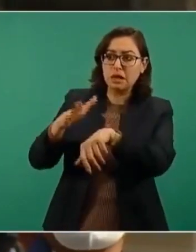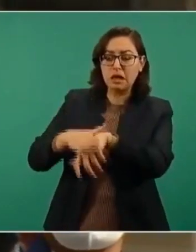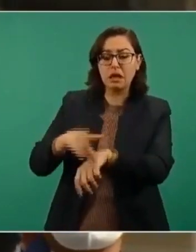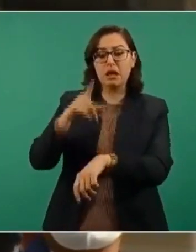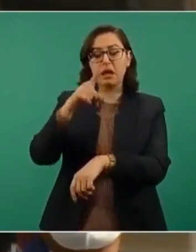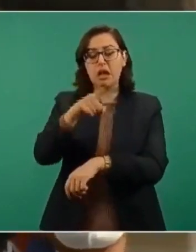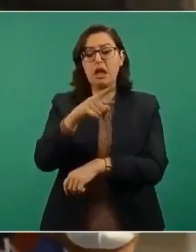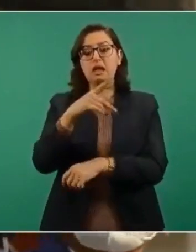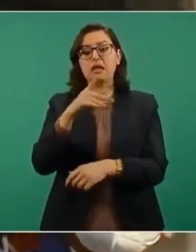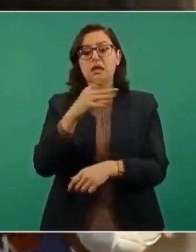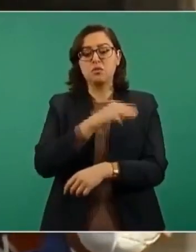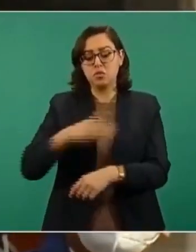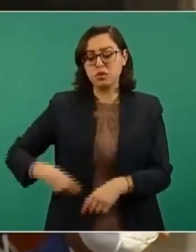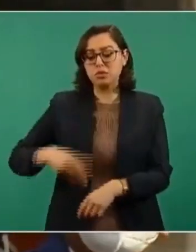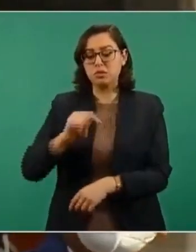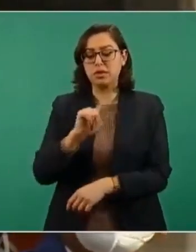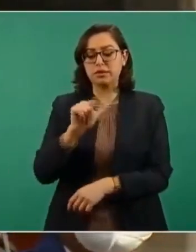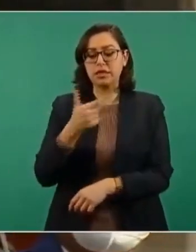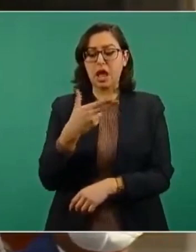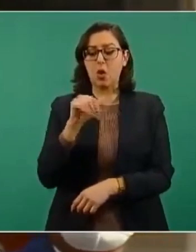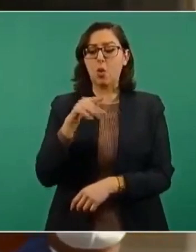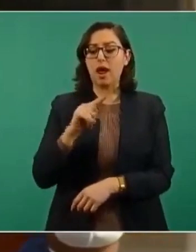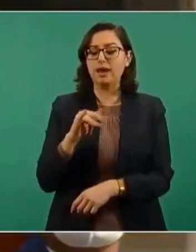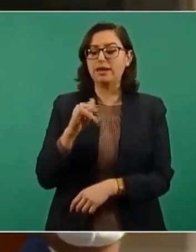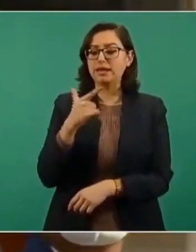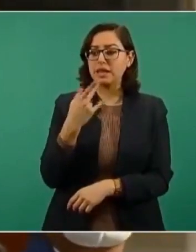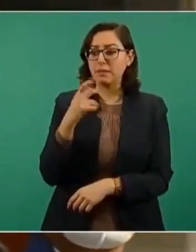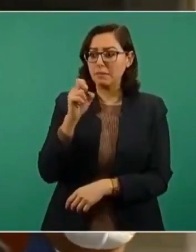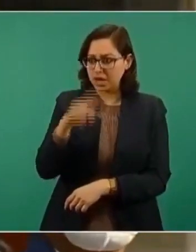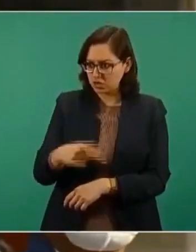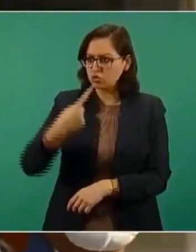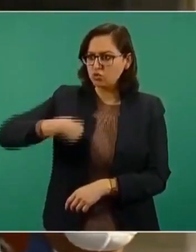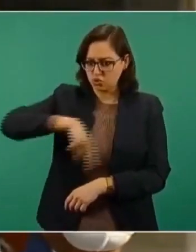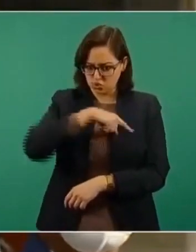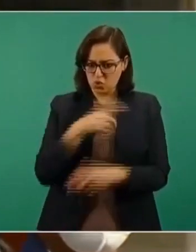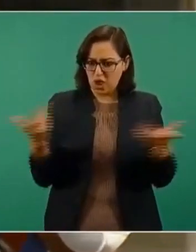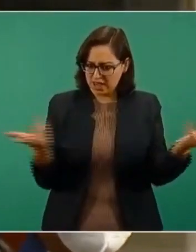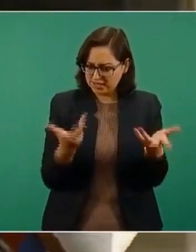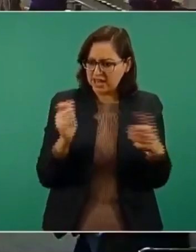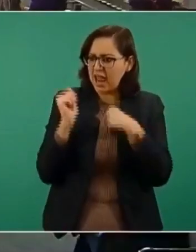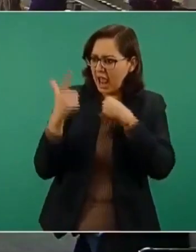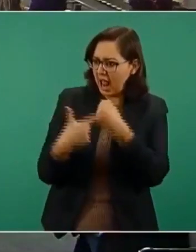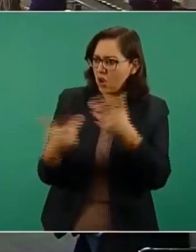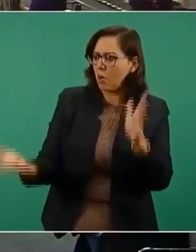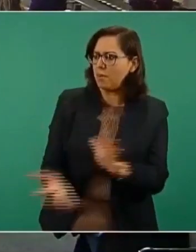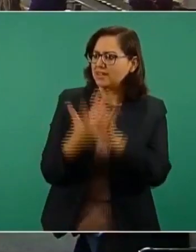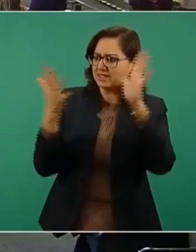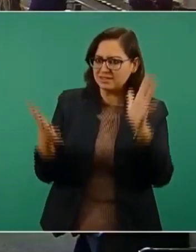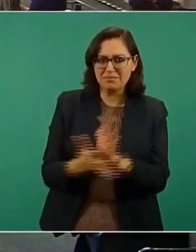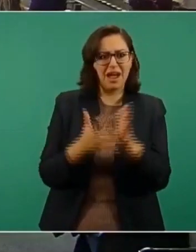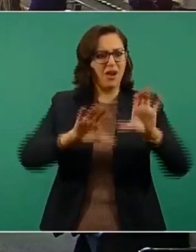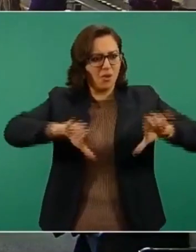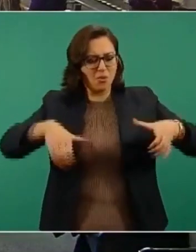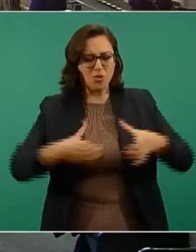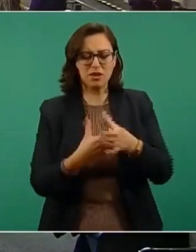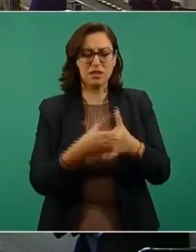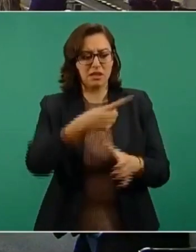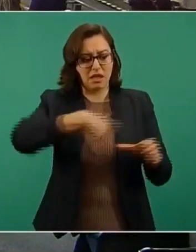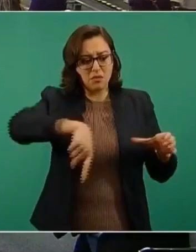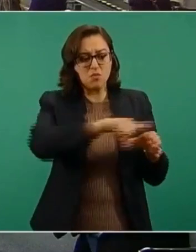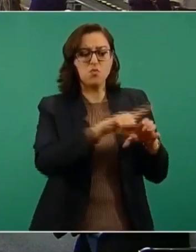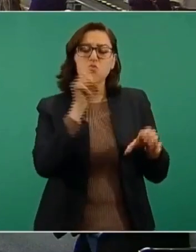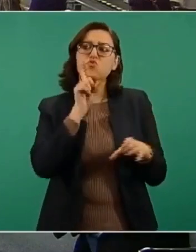Tlahuelilpan, y esto es muy importante. Este mismo grupo desea ayudar a las comunidades, son mujeres,